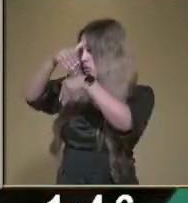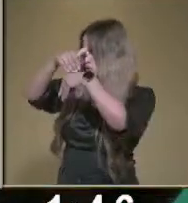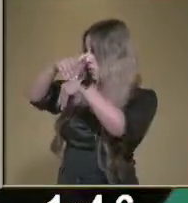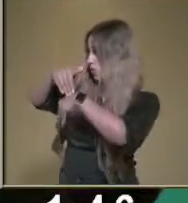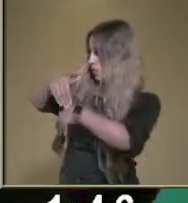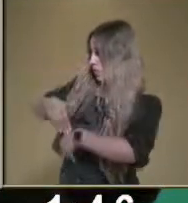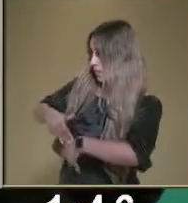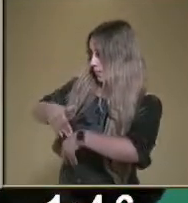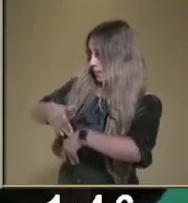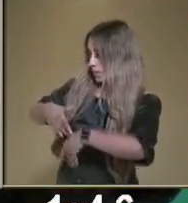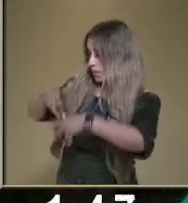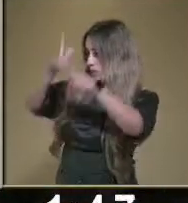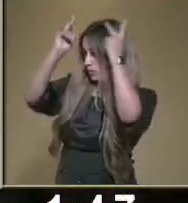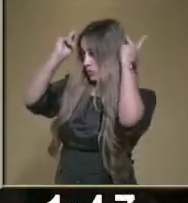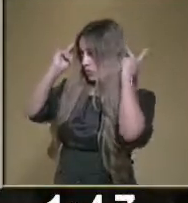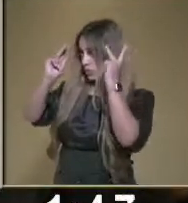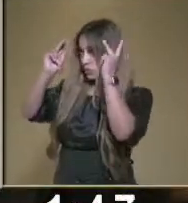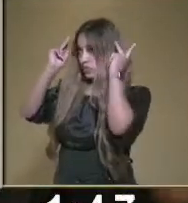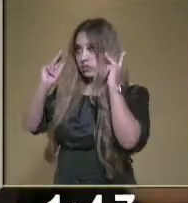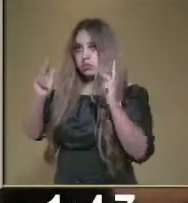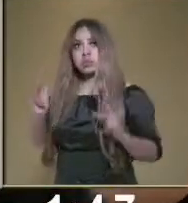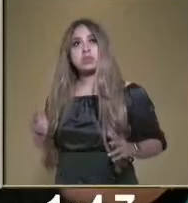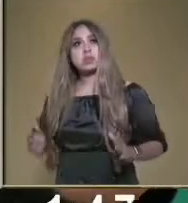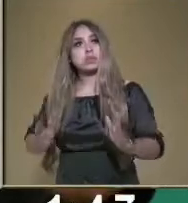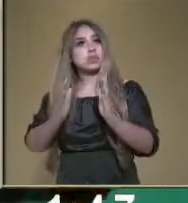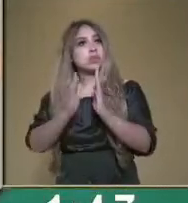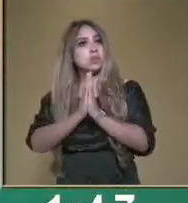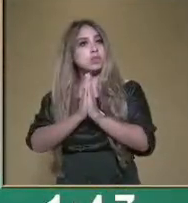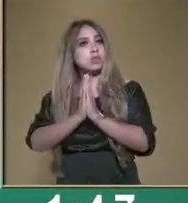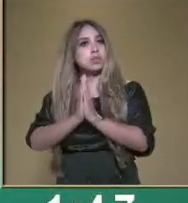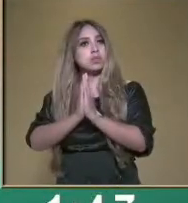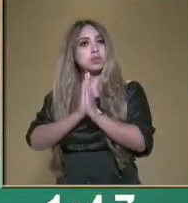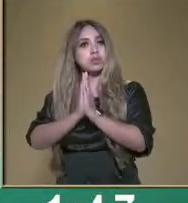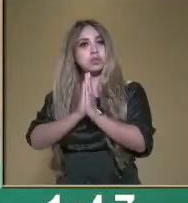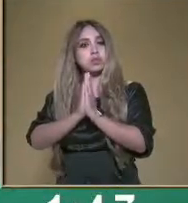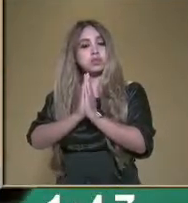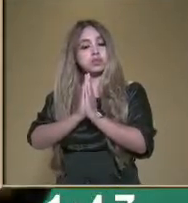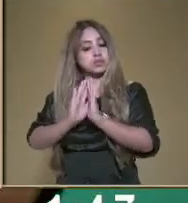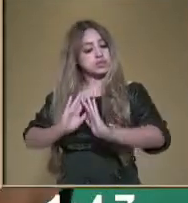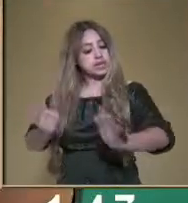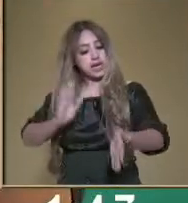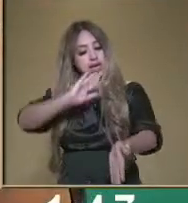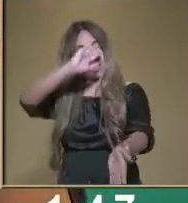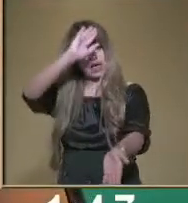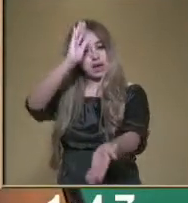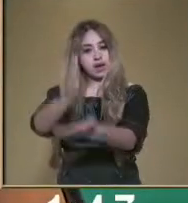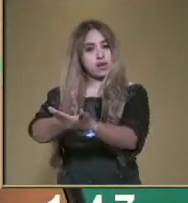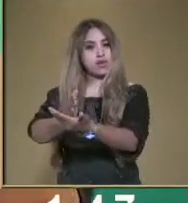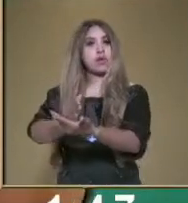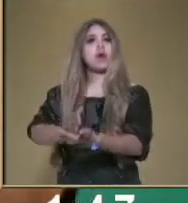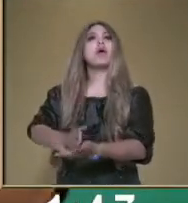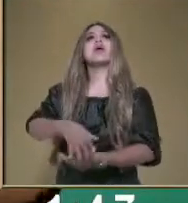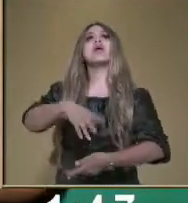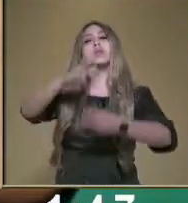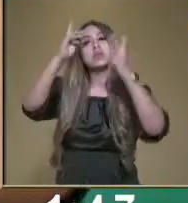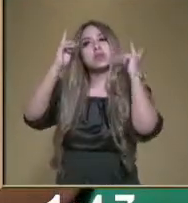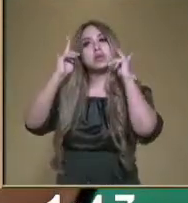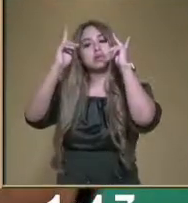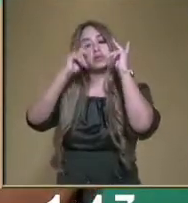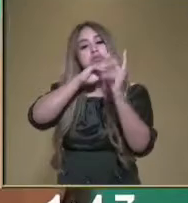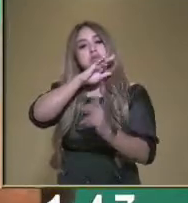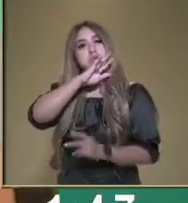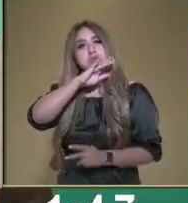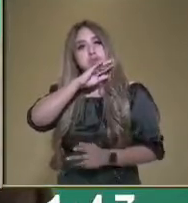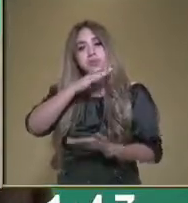su príncipe. Porque ahora ya no habrá príncipe de la basura, sino príncipe de la limpieza.